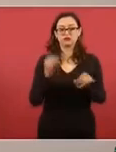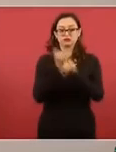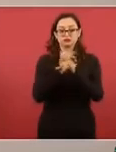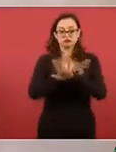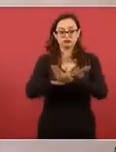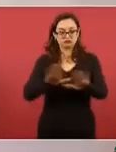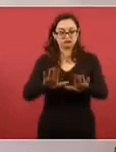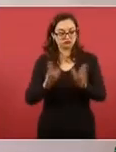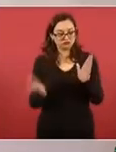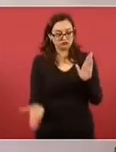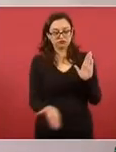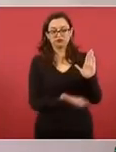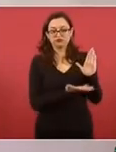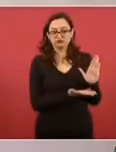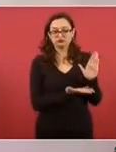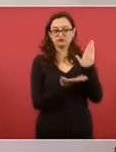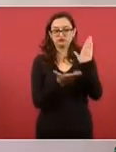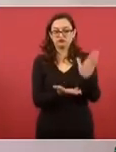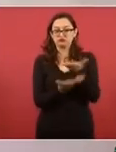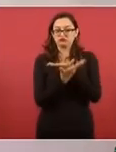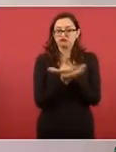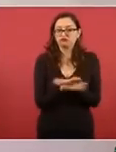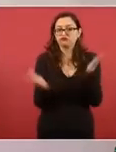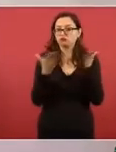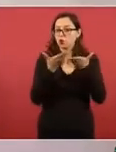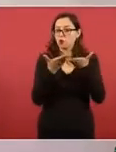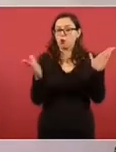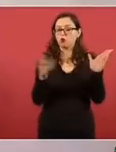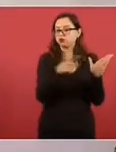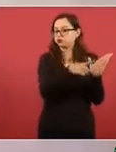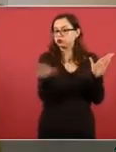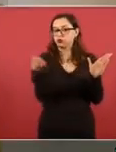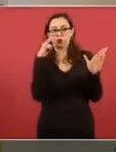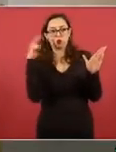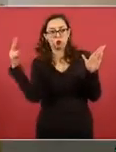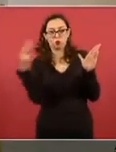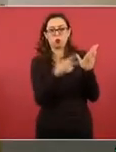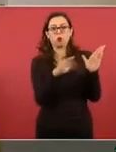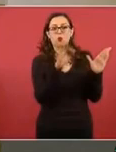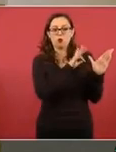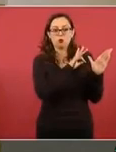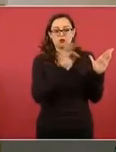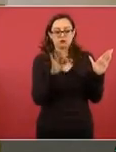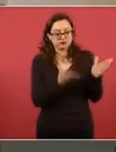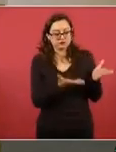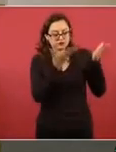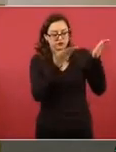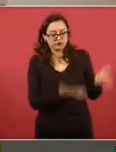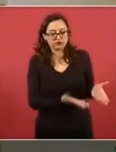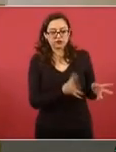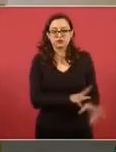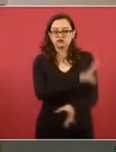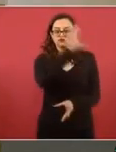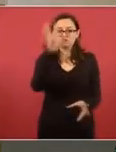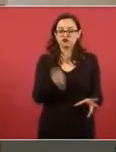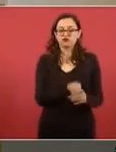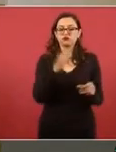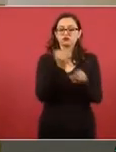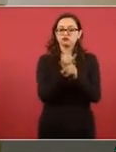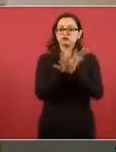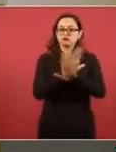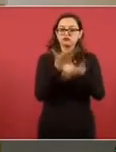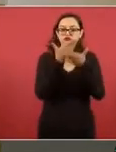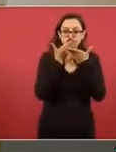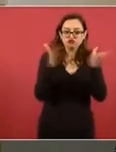trabajo y busca propiciar que otras personas que cuenten con información hacemos